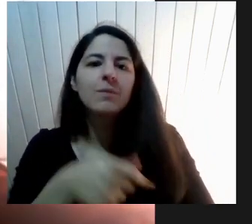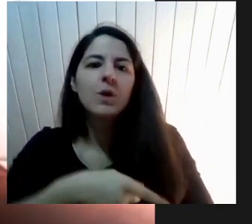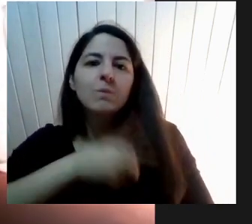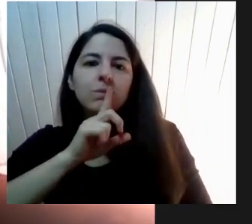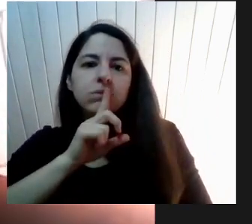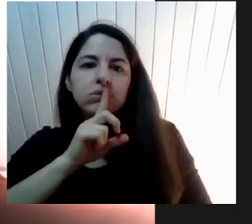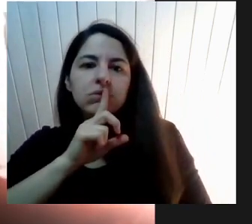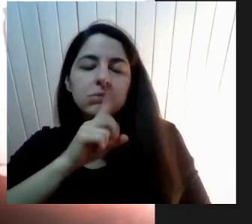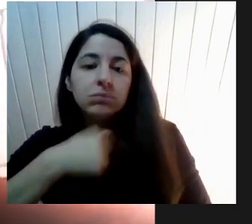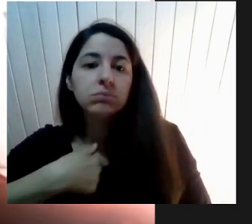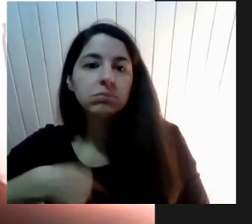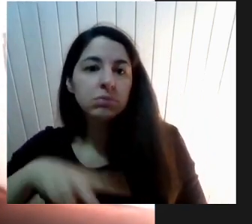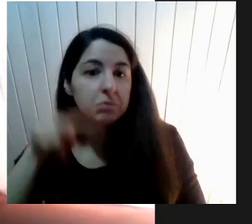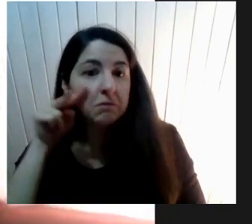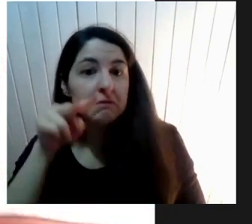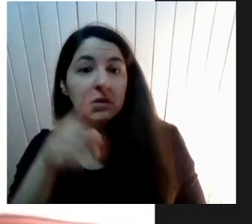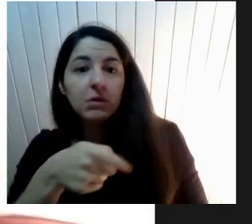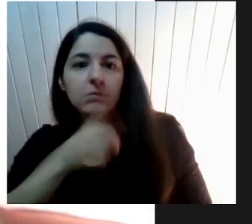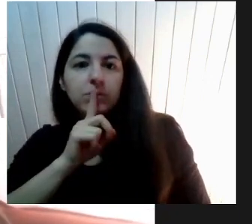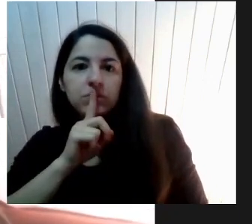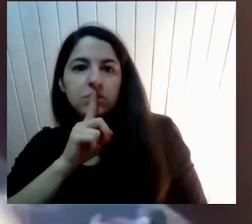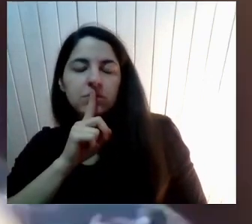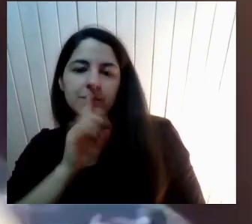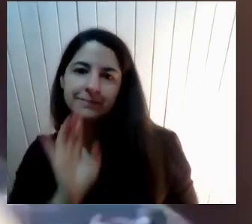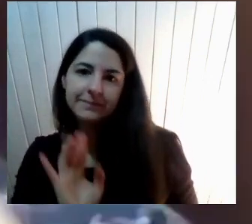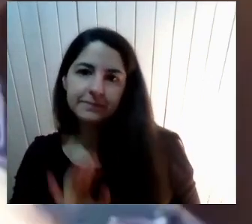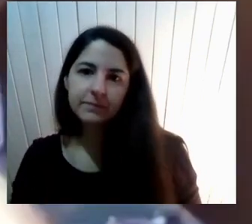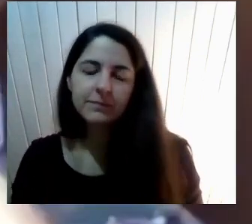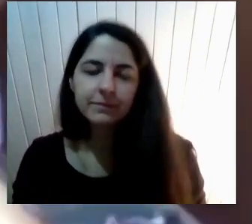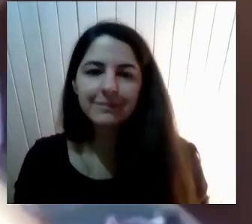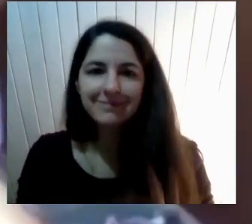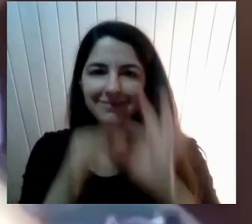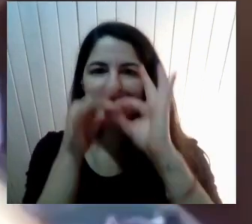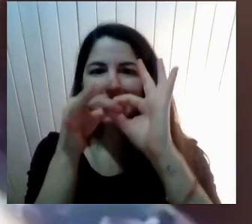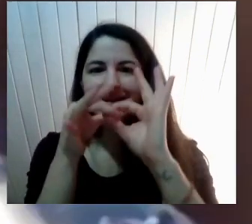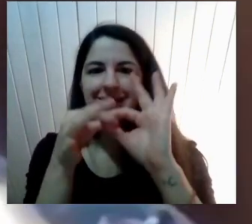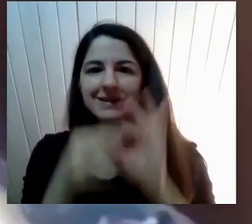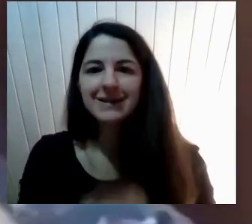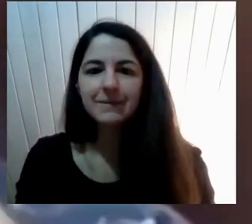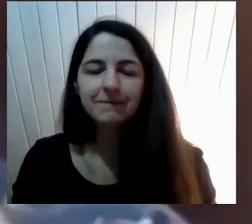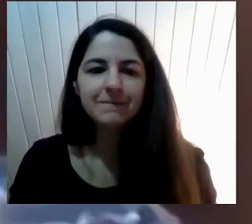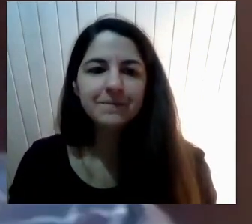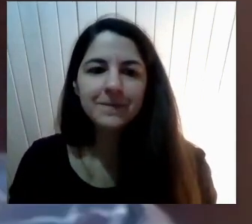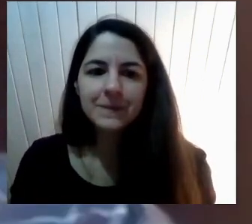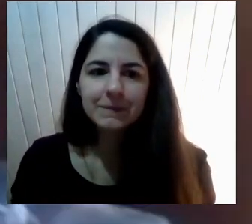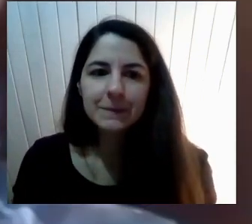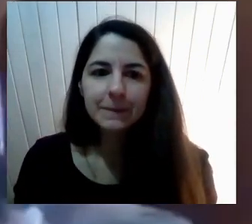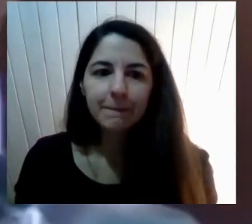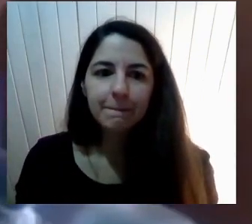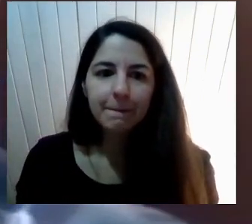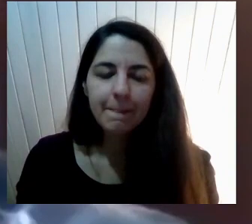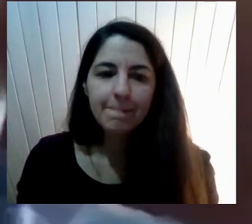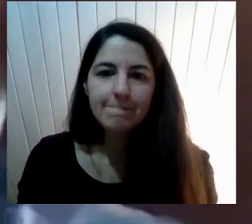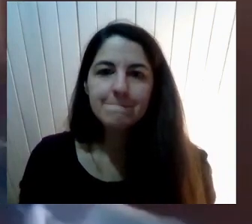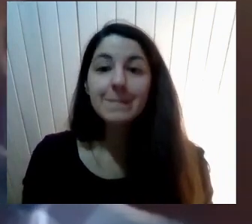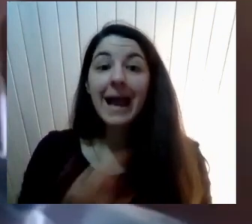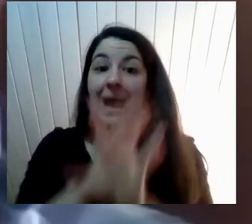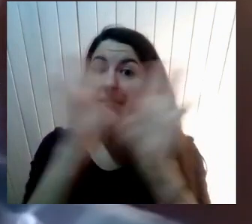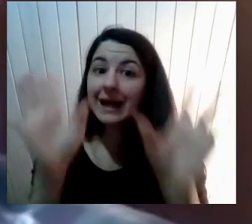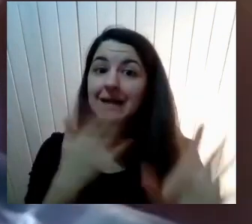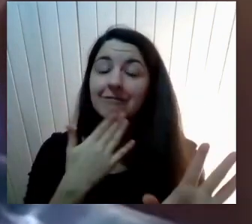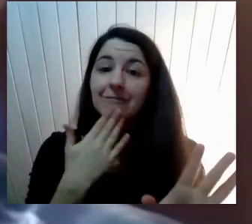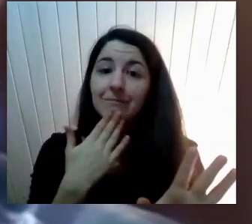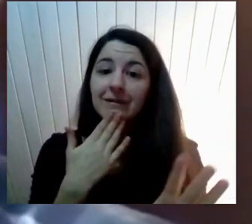Eso Muchas gracias Muchas gracias Muchas gracias Bueno acá igual Hay una Una aclaración Al comentario de Liz Que ella